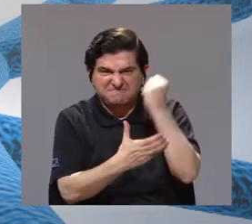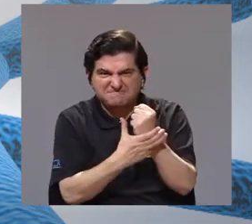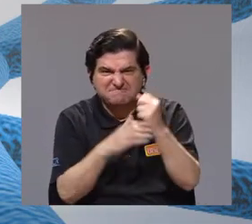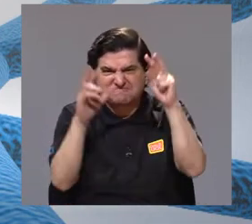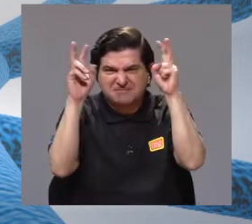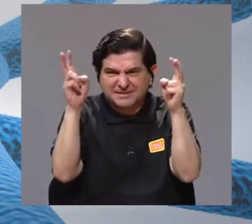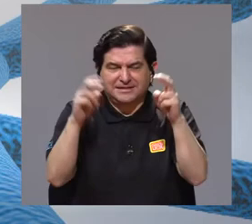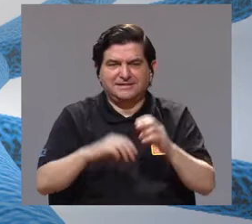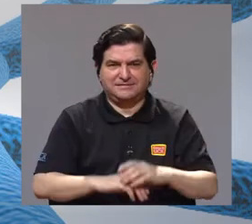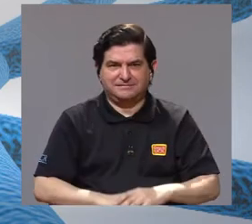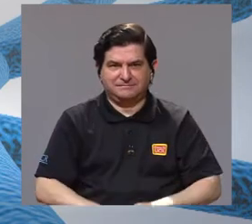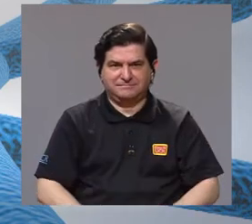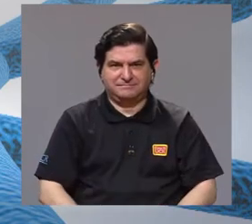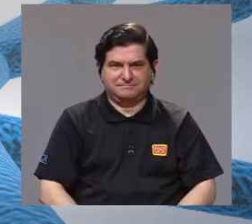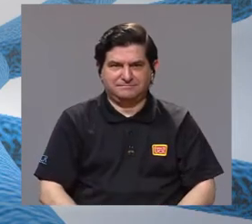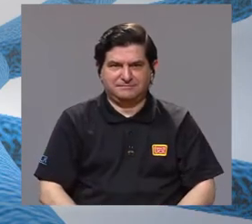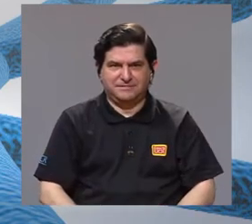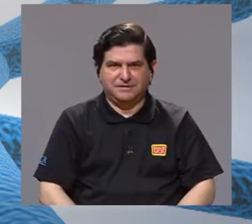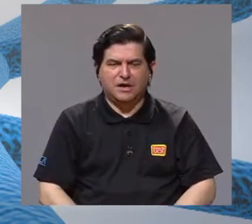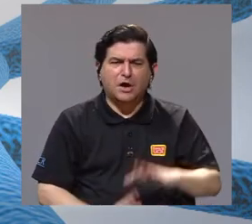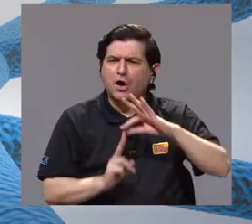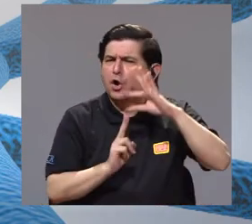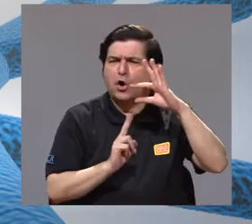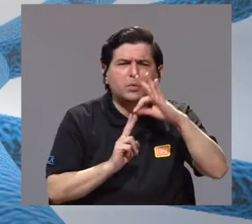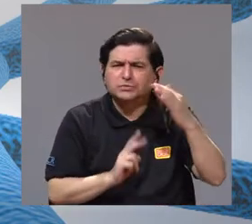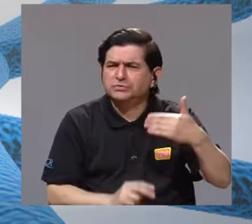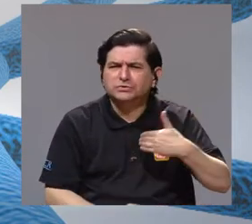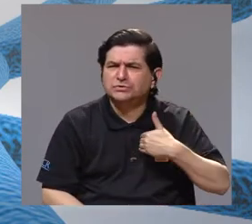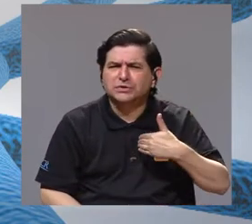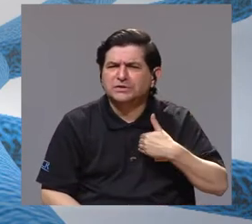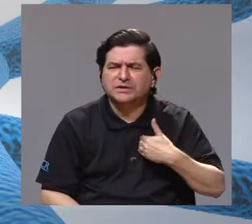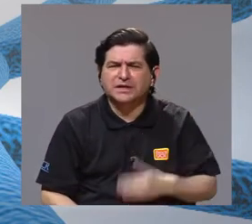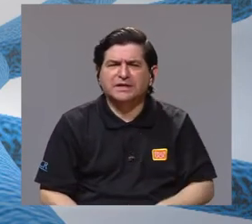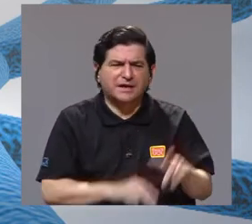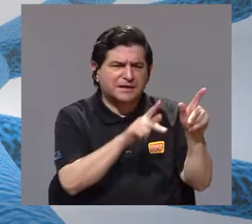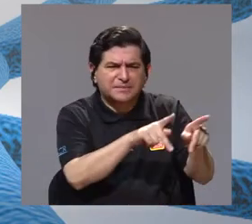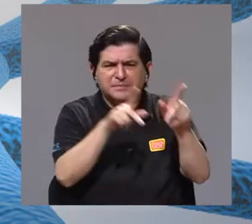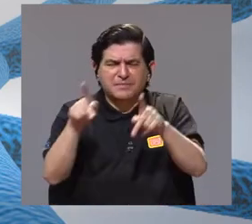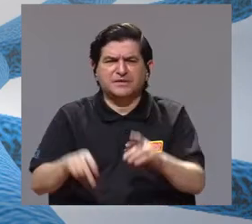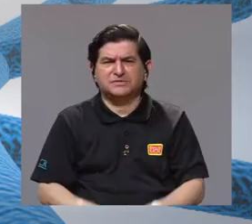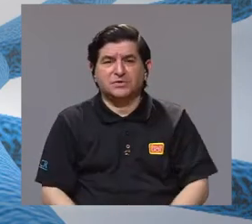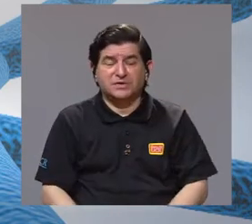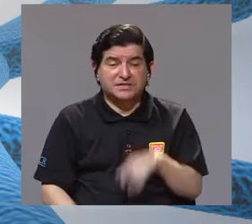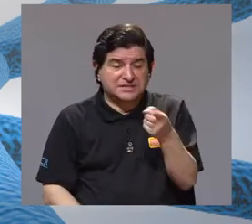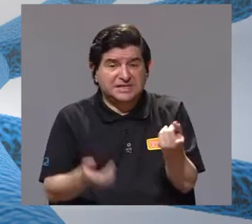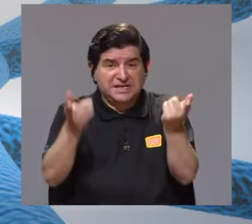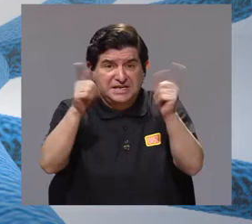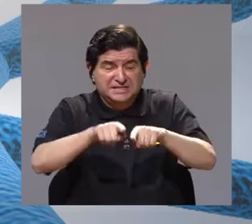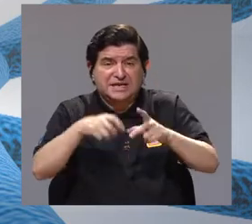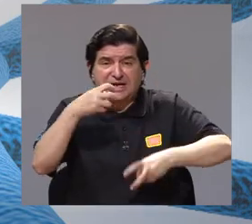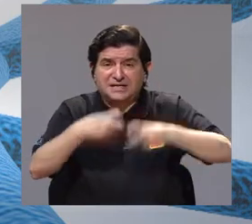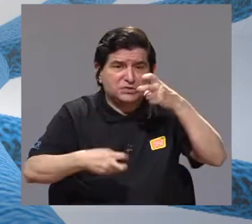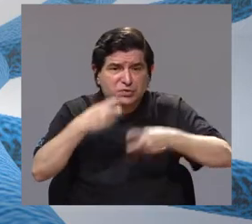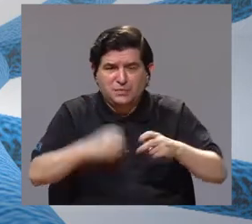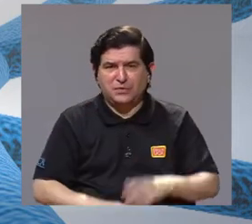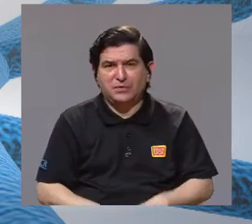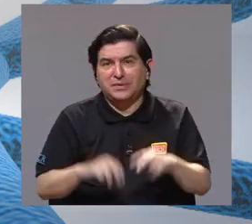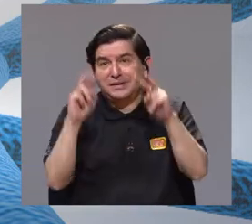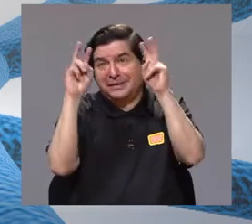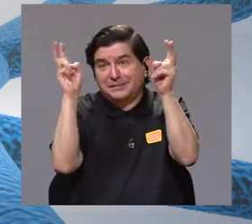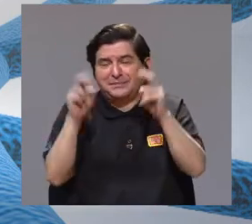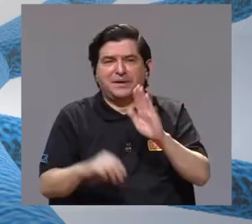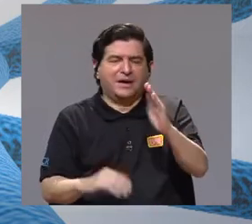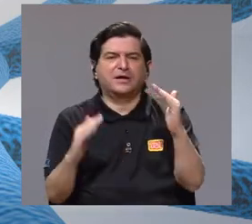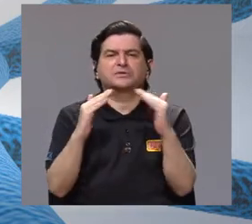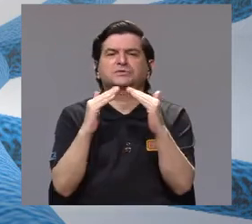matarlos, en sacrificarlos. ¿Qué alternativas tienen las personas que tienen este problema,